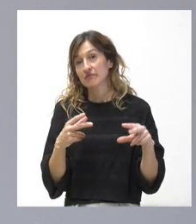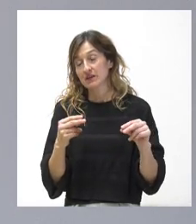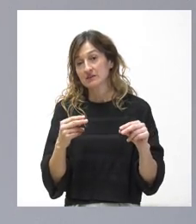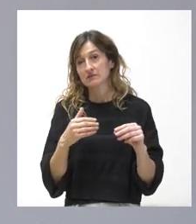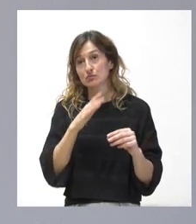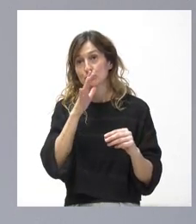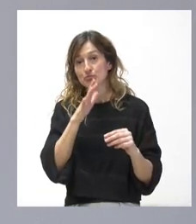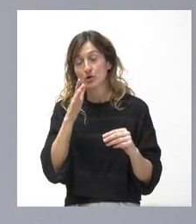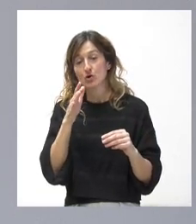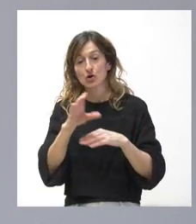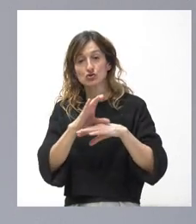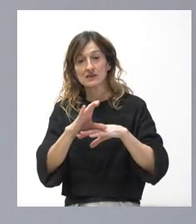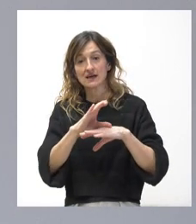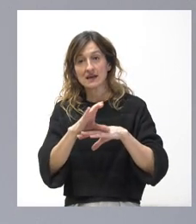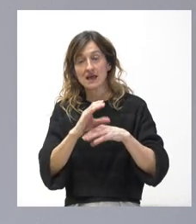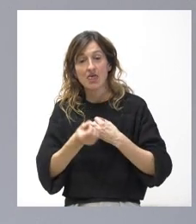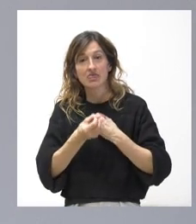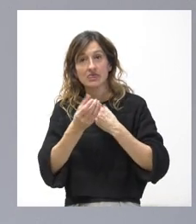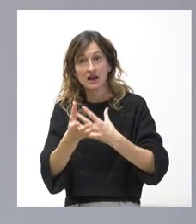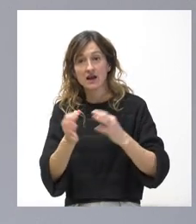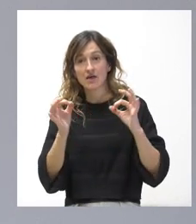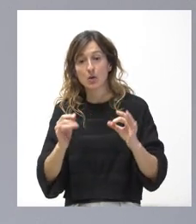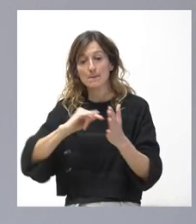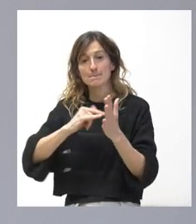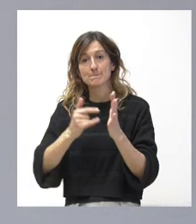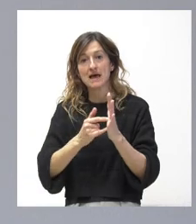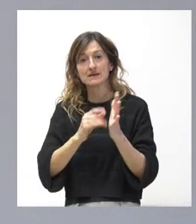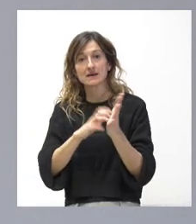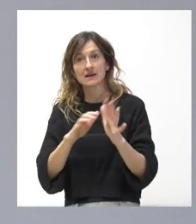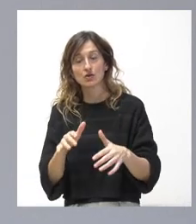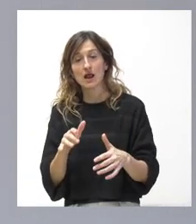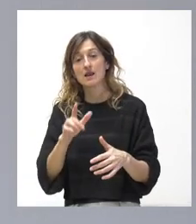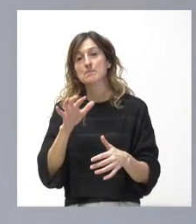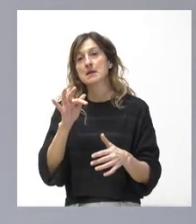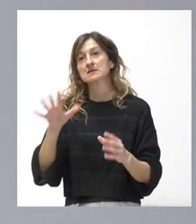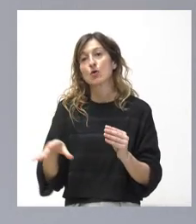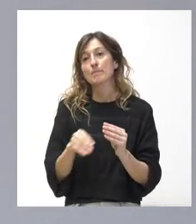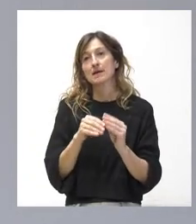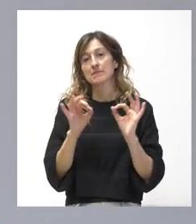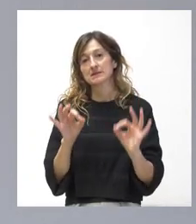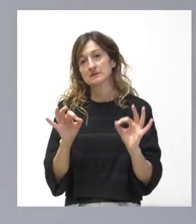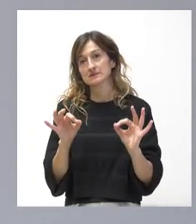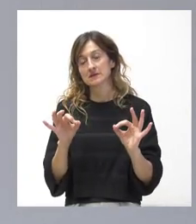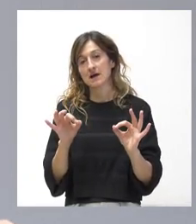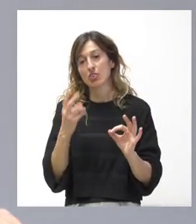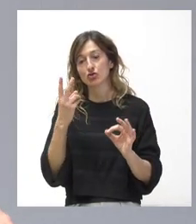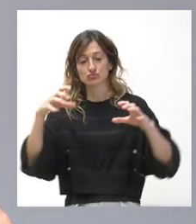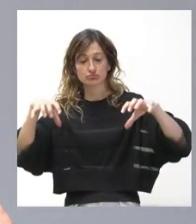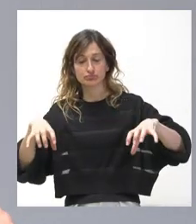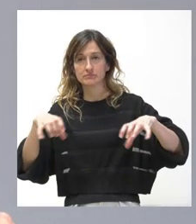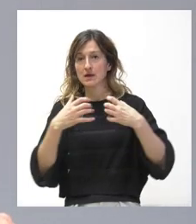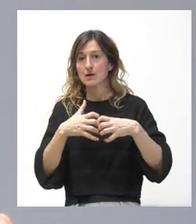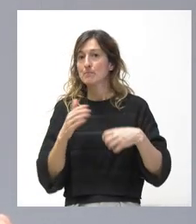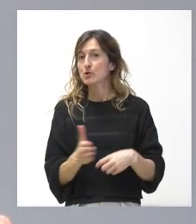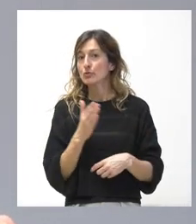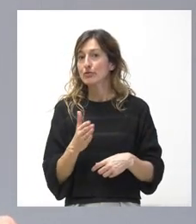por orden de la Consejería de Prat, de Plan Regional de Ámbito Territorial y completará, por tanto, estos dos centros de producción de